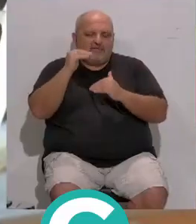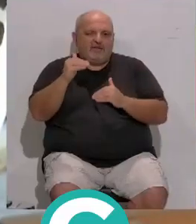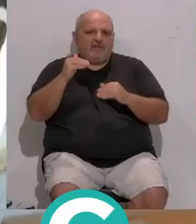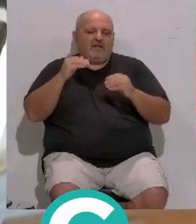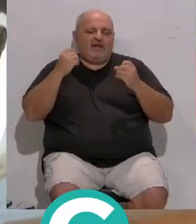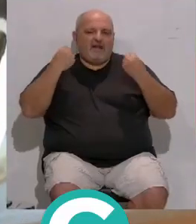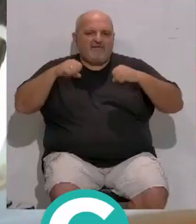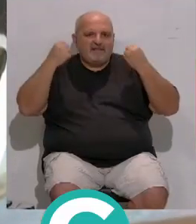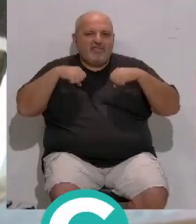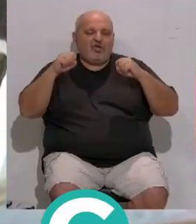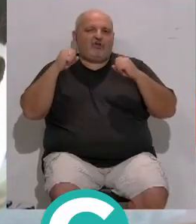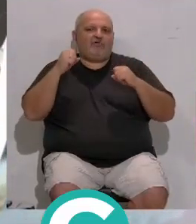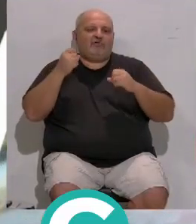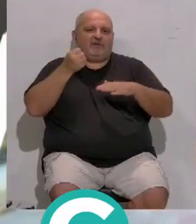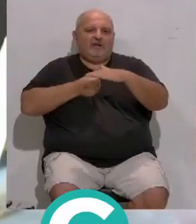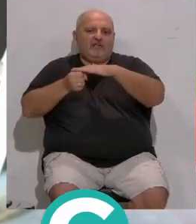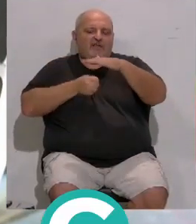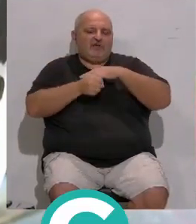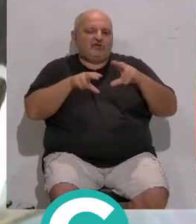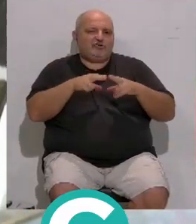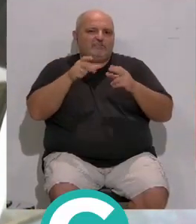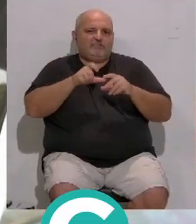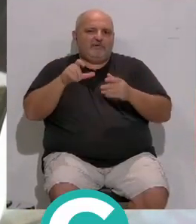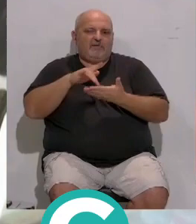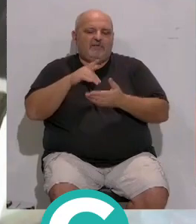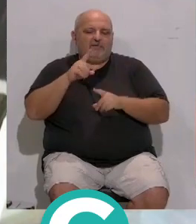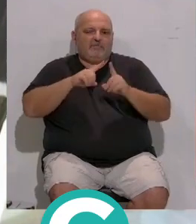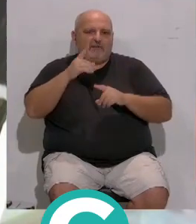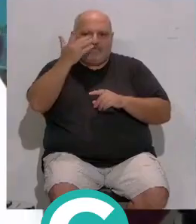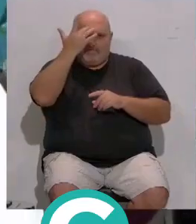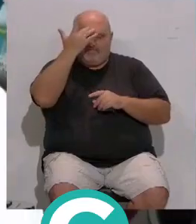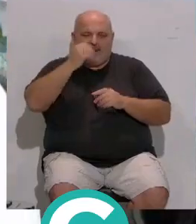...rehabilitación y reinserción social... ...de las personas con este problema.